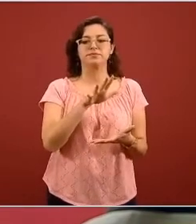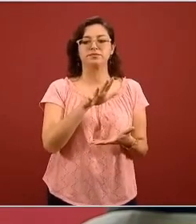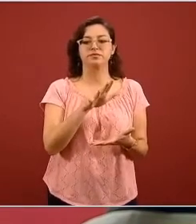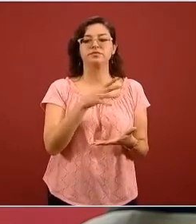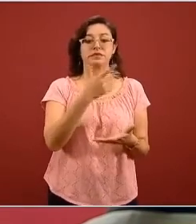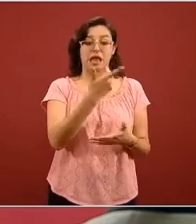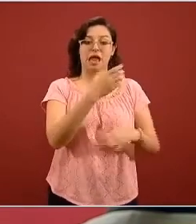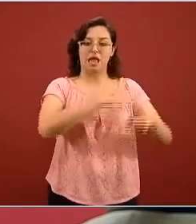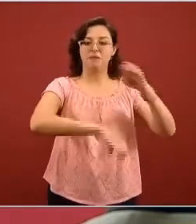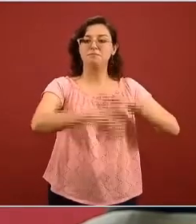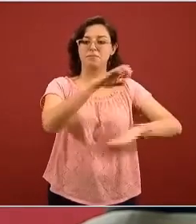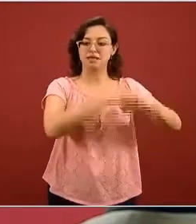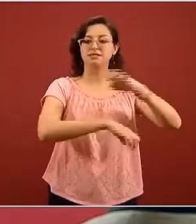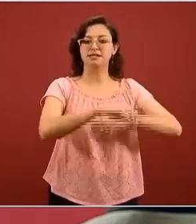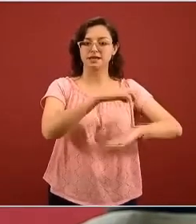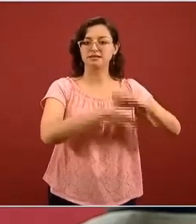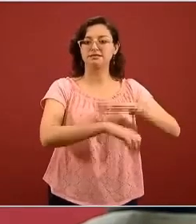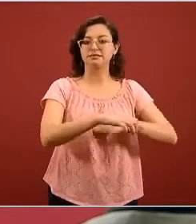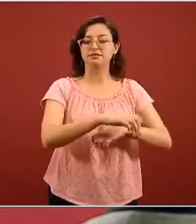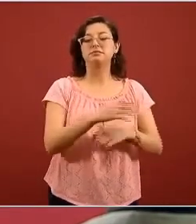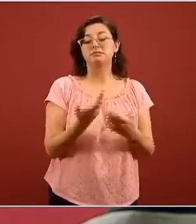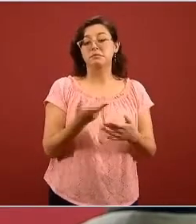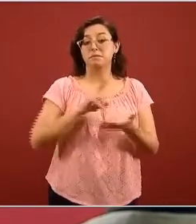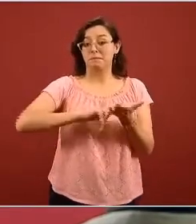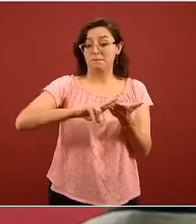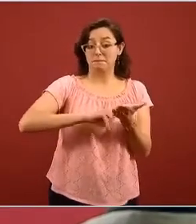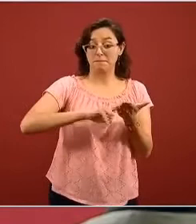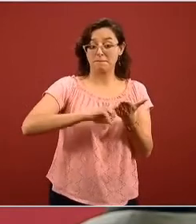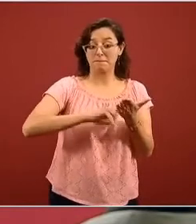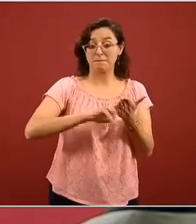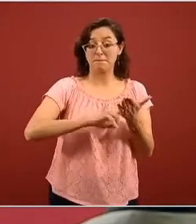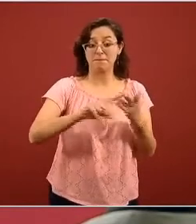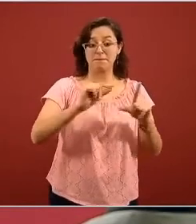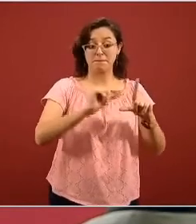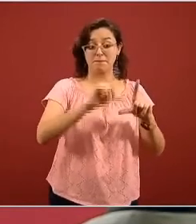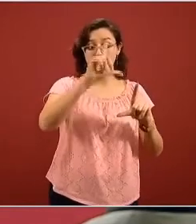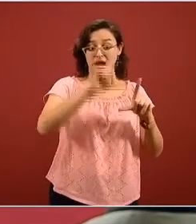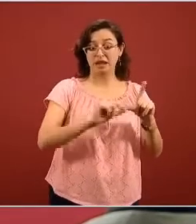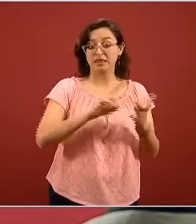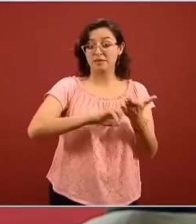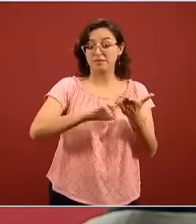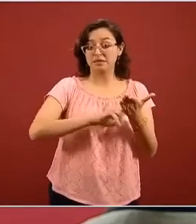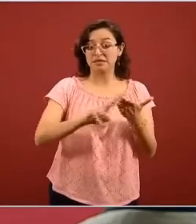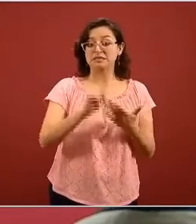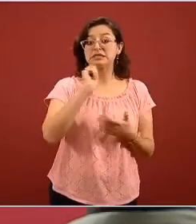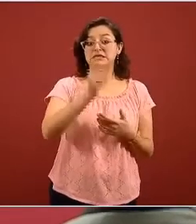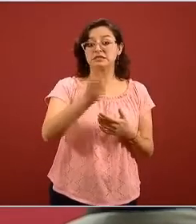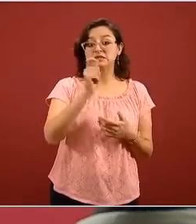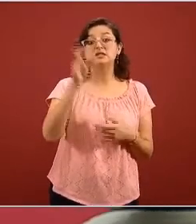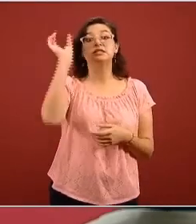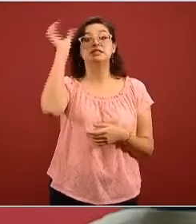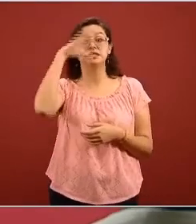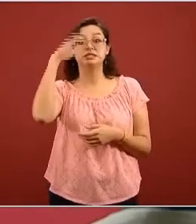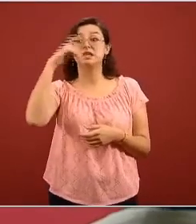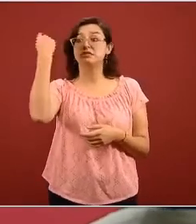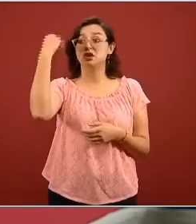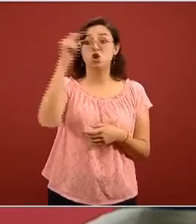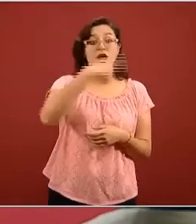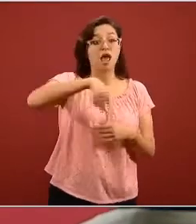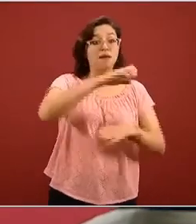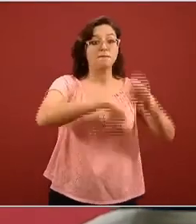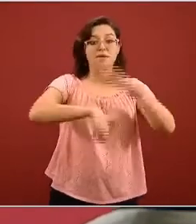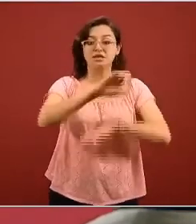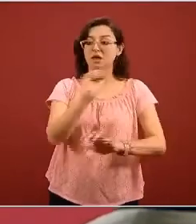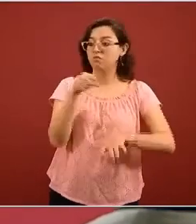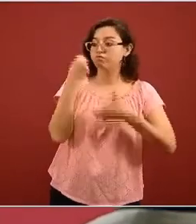las empresas como ustedes pueden ver la barra verde que es la que implica el aporte a ciencia y tecnología de las empresas